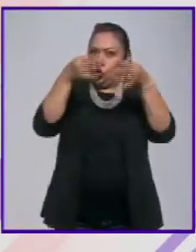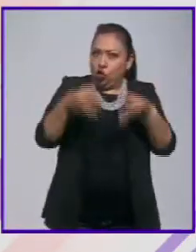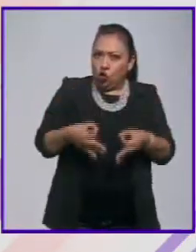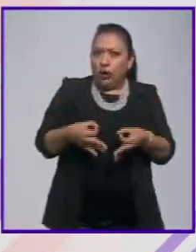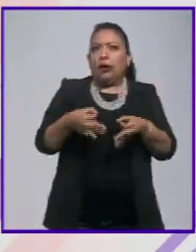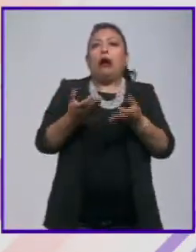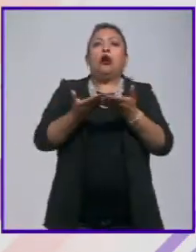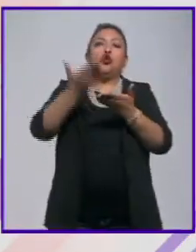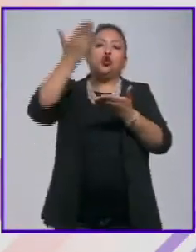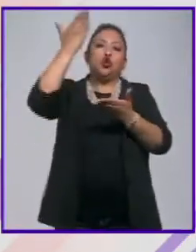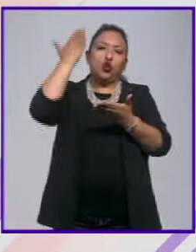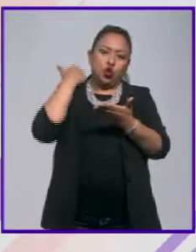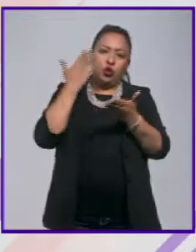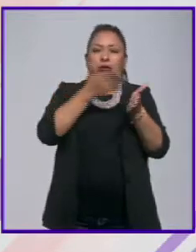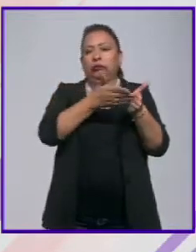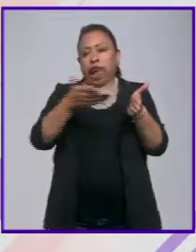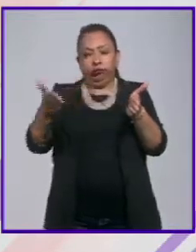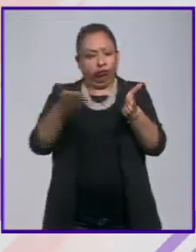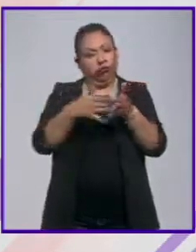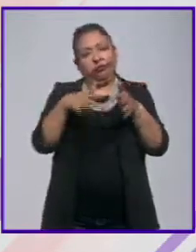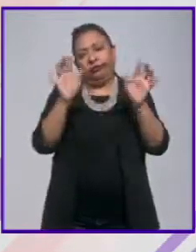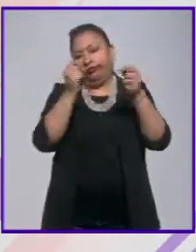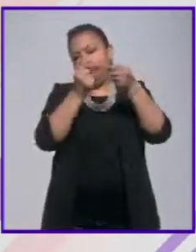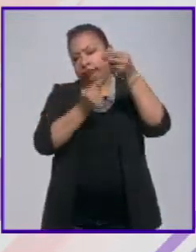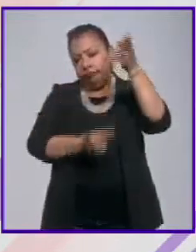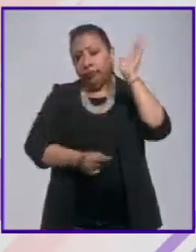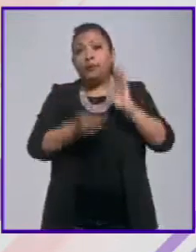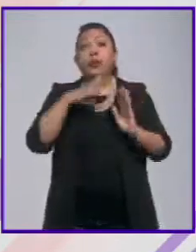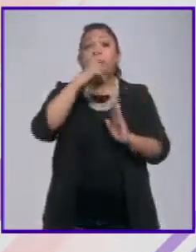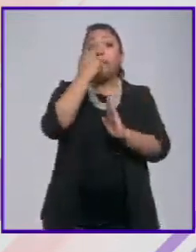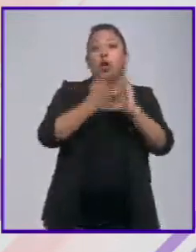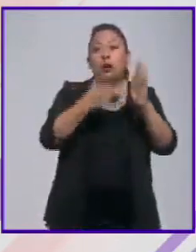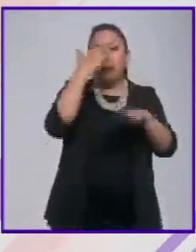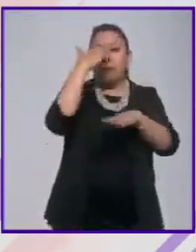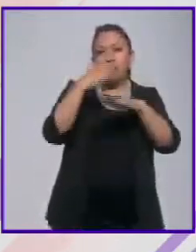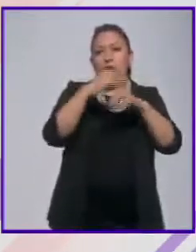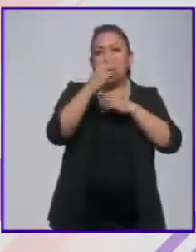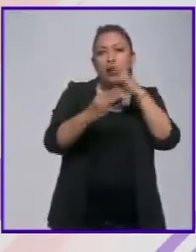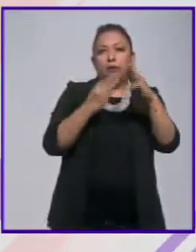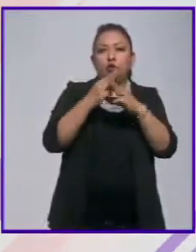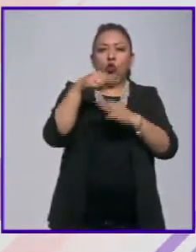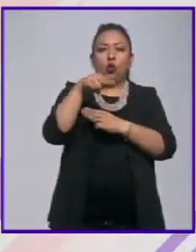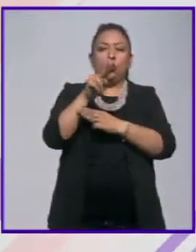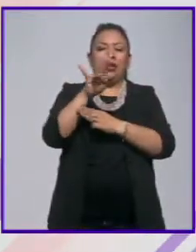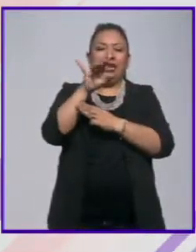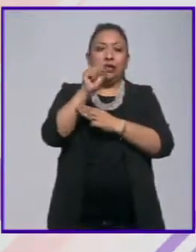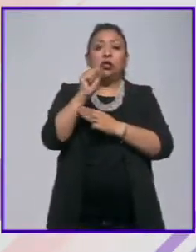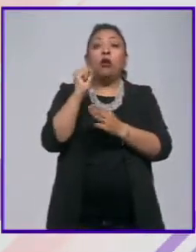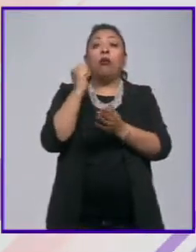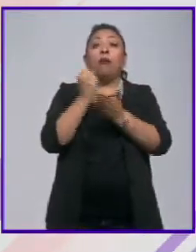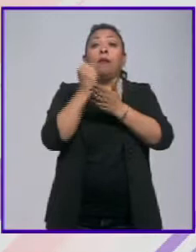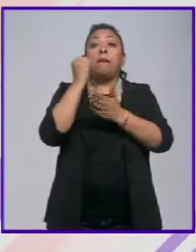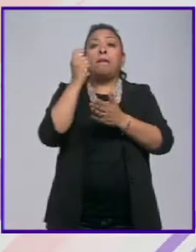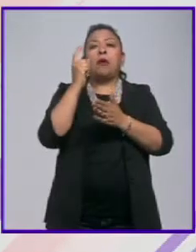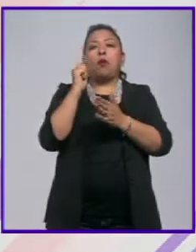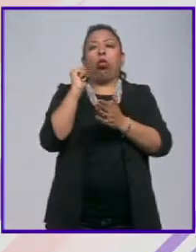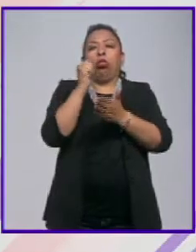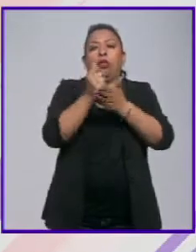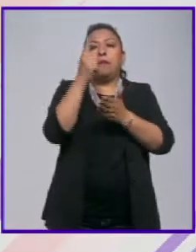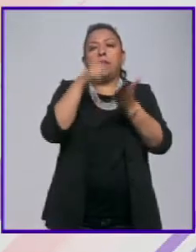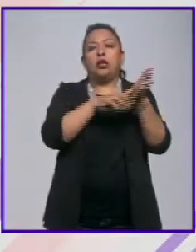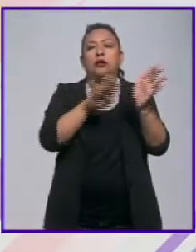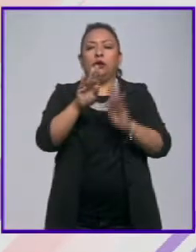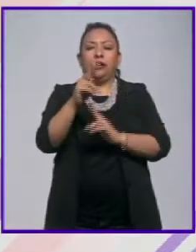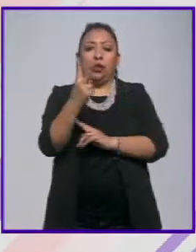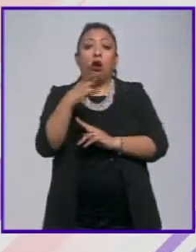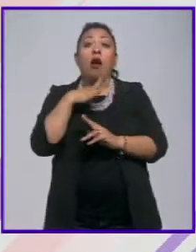de la época, en fin. El programa Memoria del Mundo de la UNESCO se estableció en 1992. La